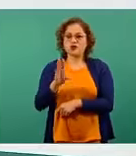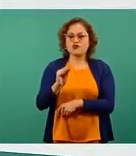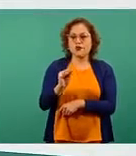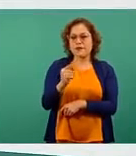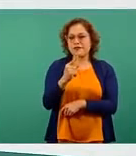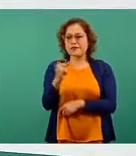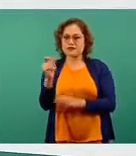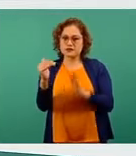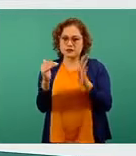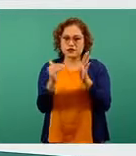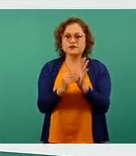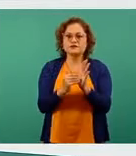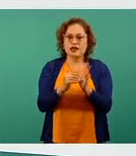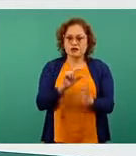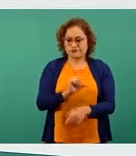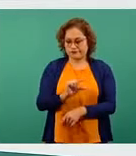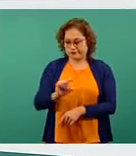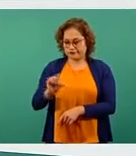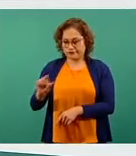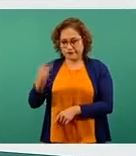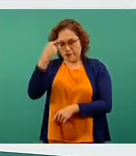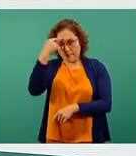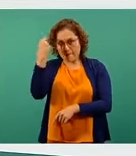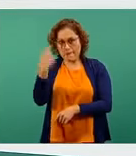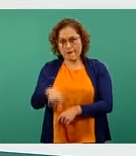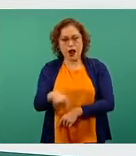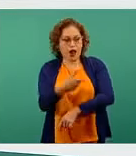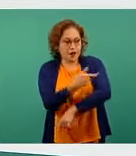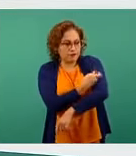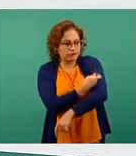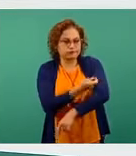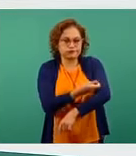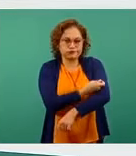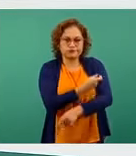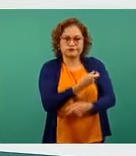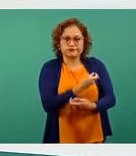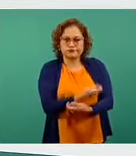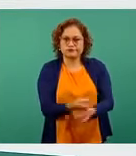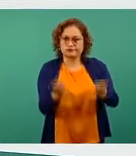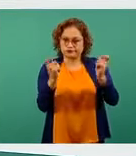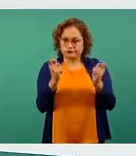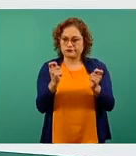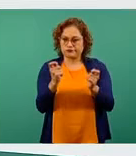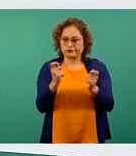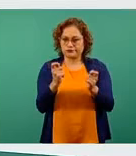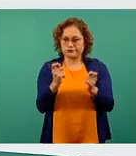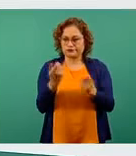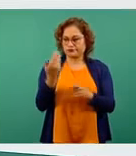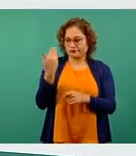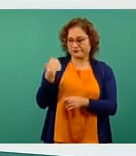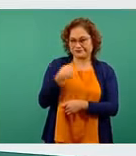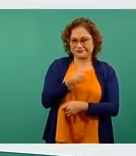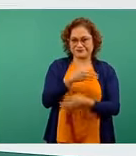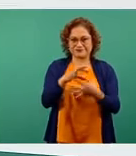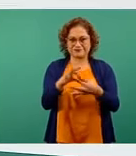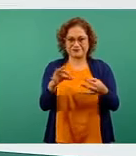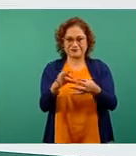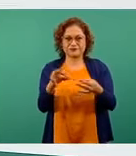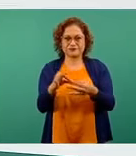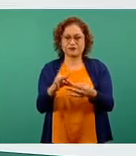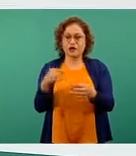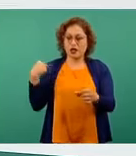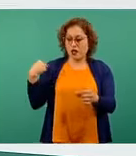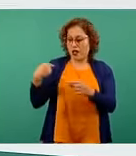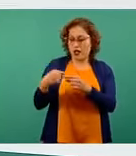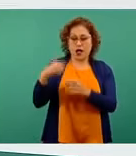dosis de las que hemos estado comentando en días recientes. Al terminar, pues ya no está